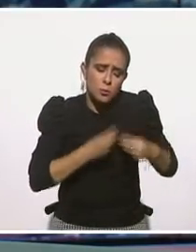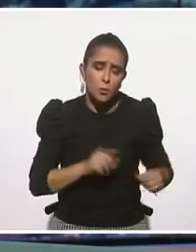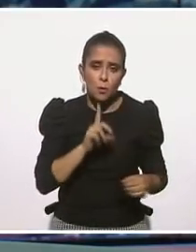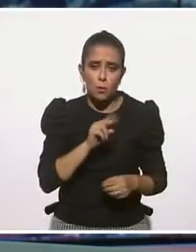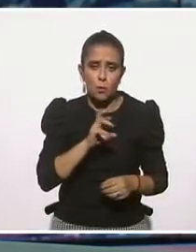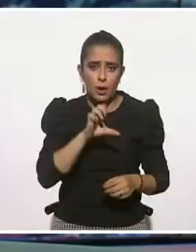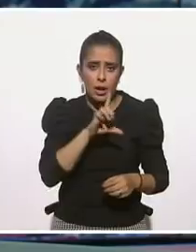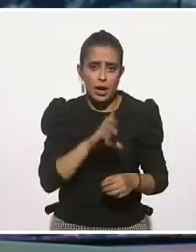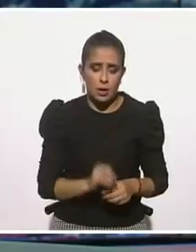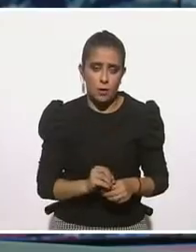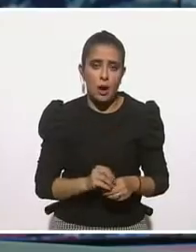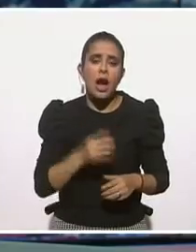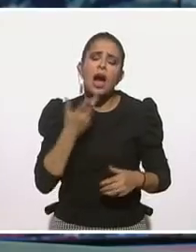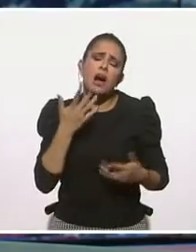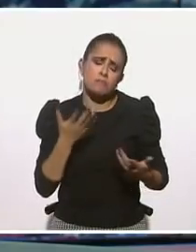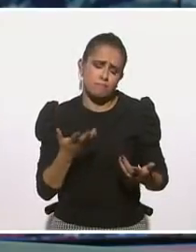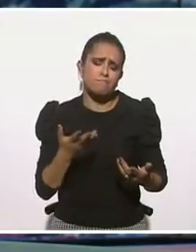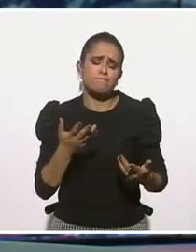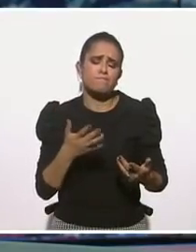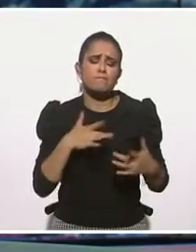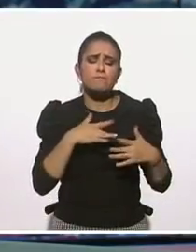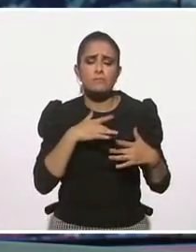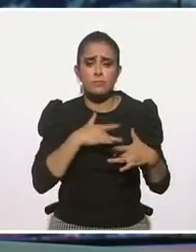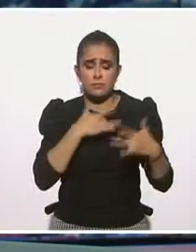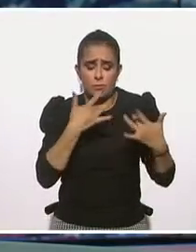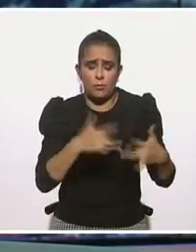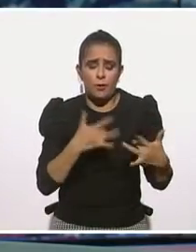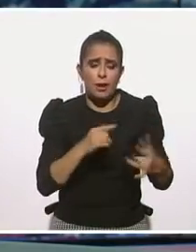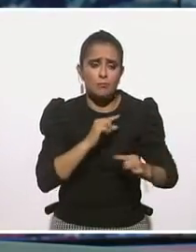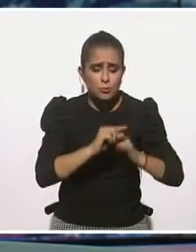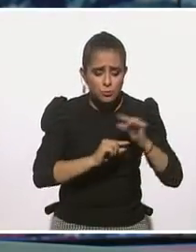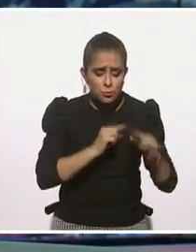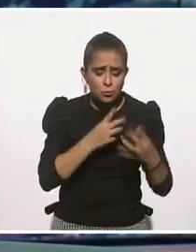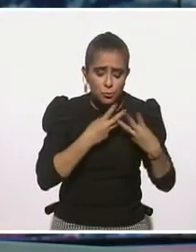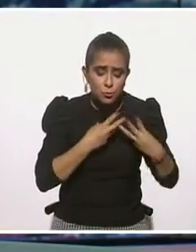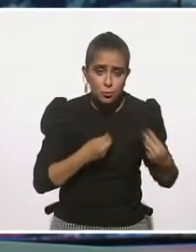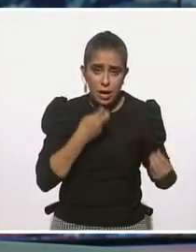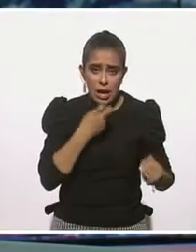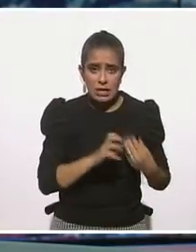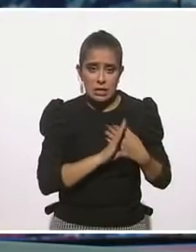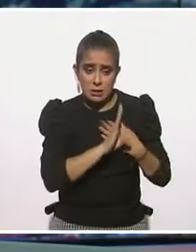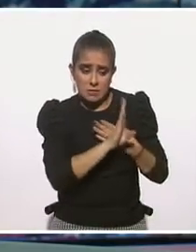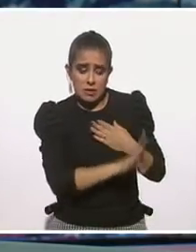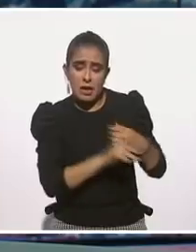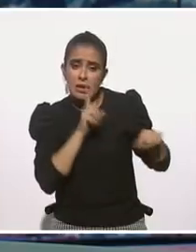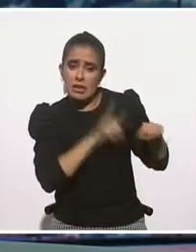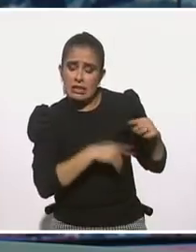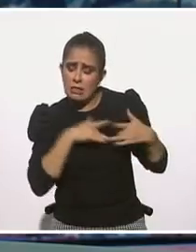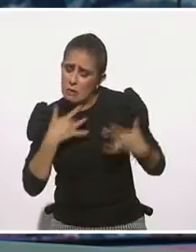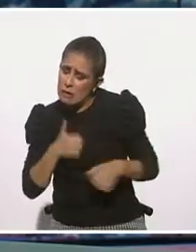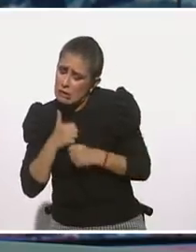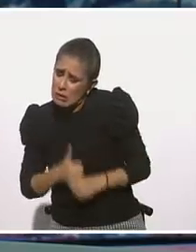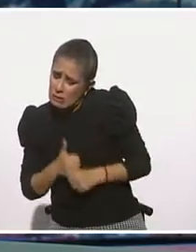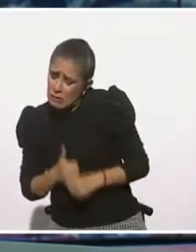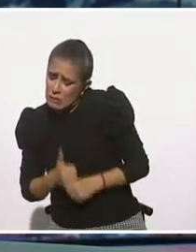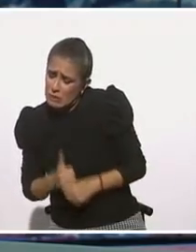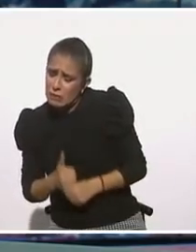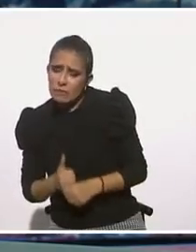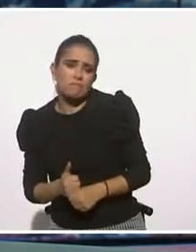cuyos síntomas son normales, no podemos evitar el duelo, el duelo es una situación que es inherente al haber amado,